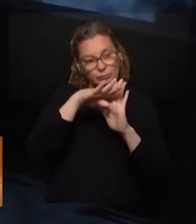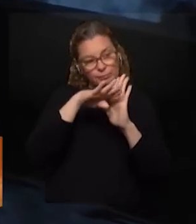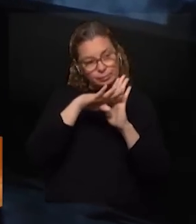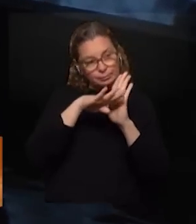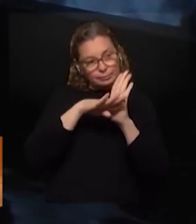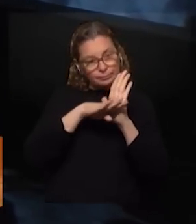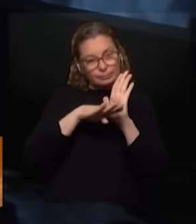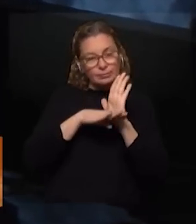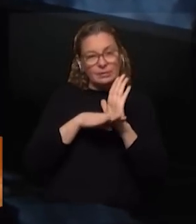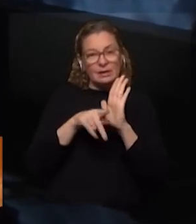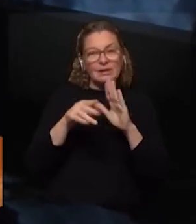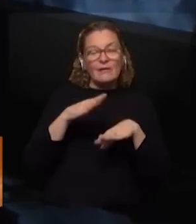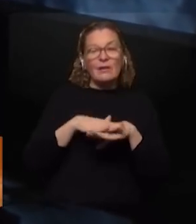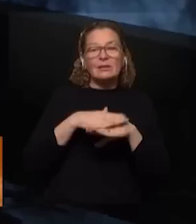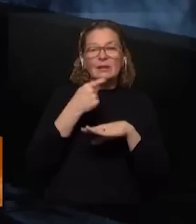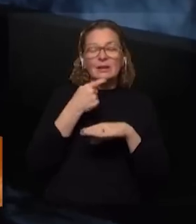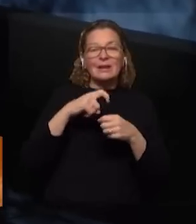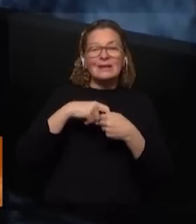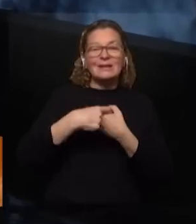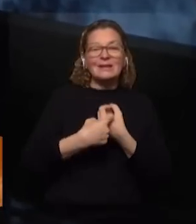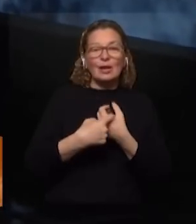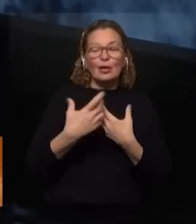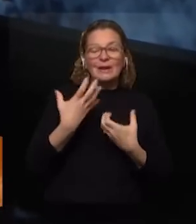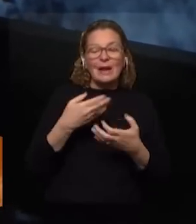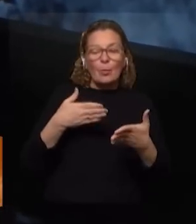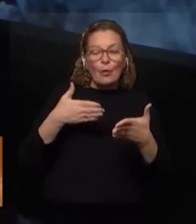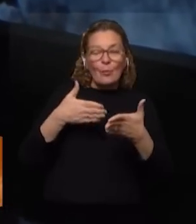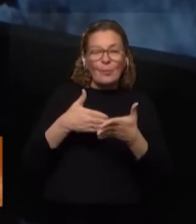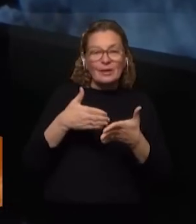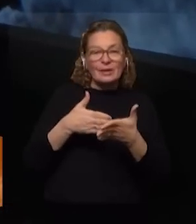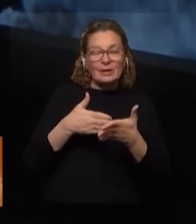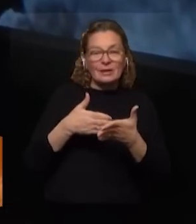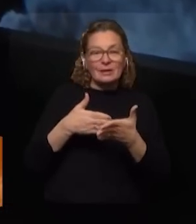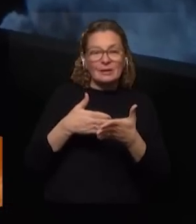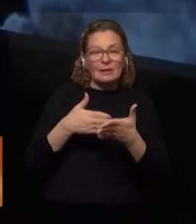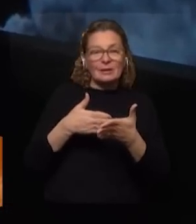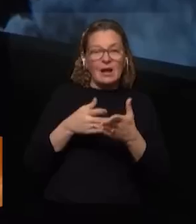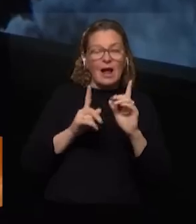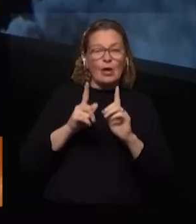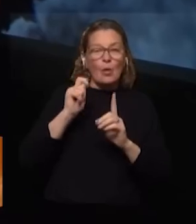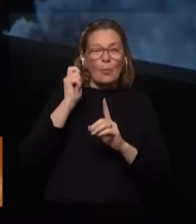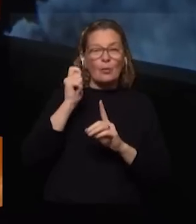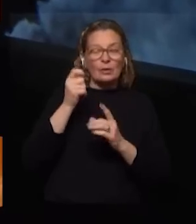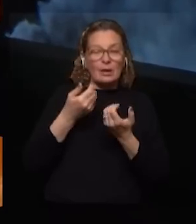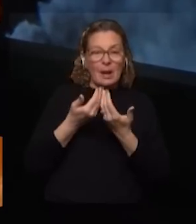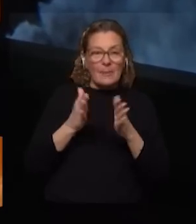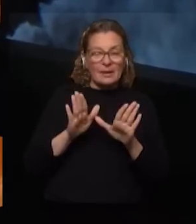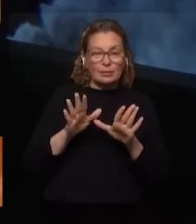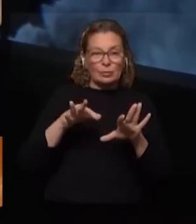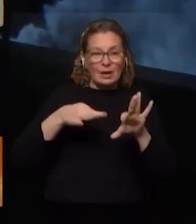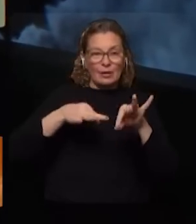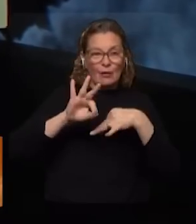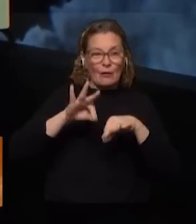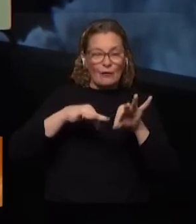que se basan en decir que nuestro sindicato quiso impedir la realización de un acto público que era la apertura de las ofertas